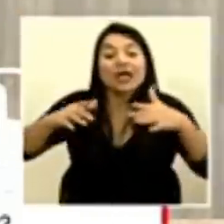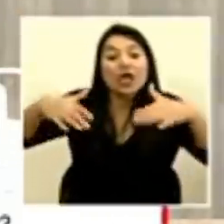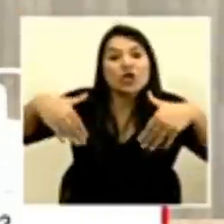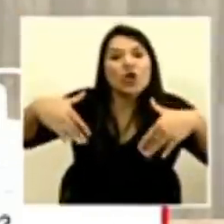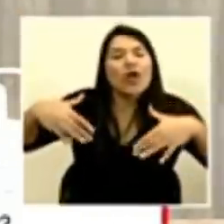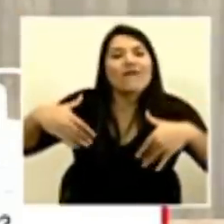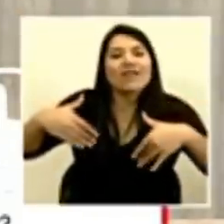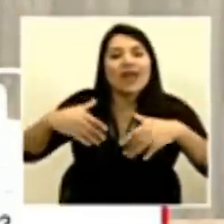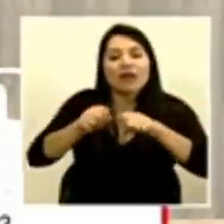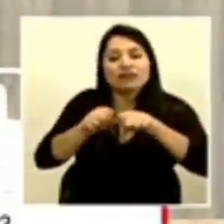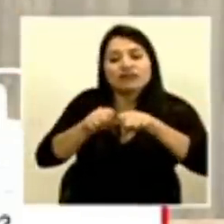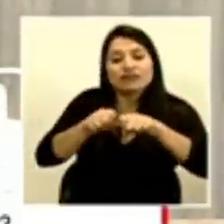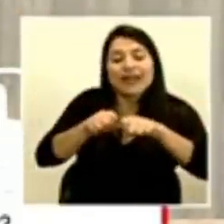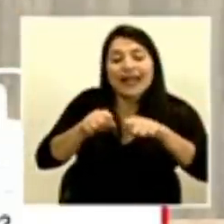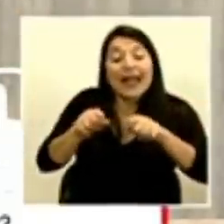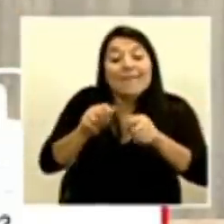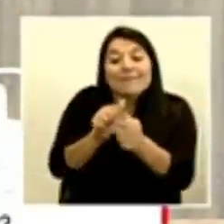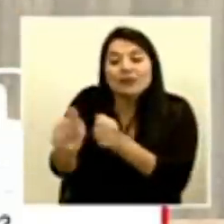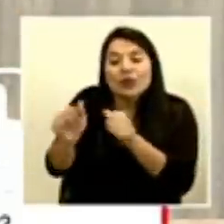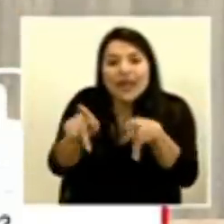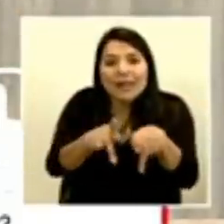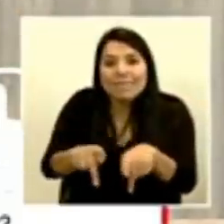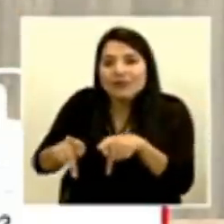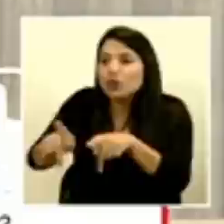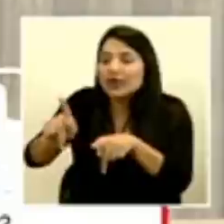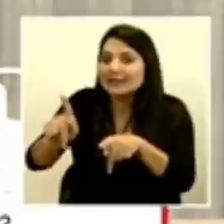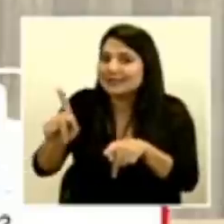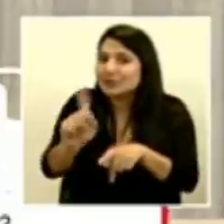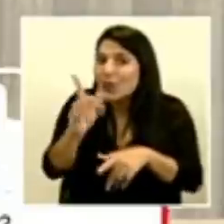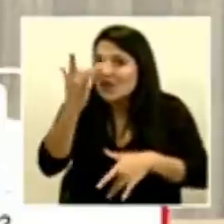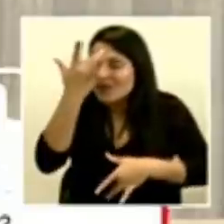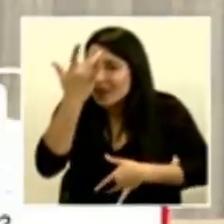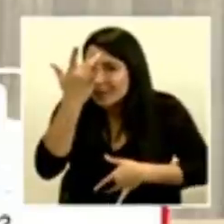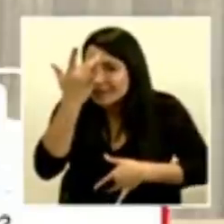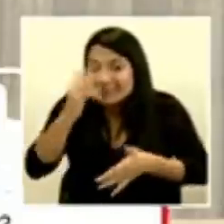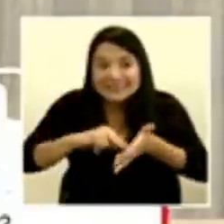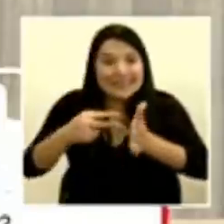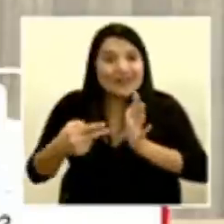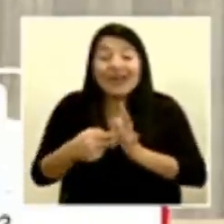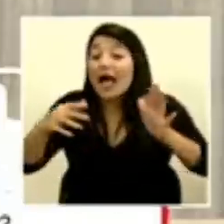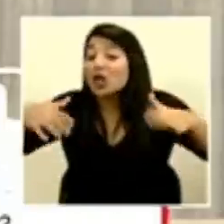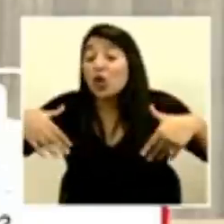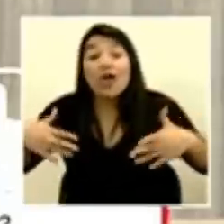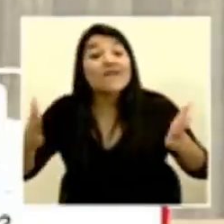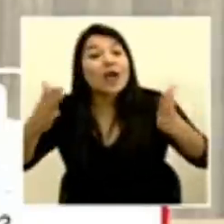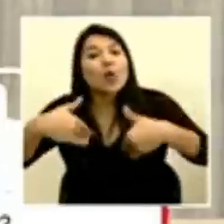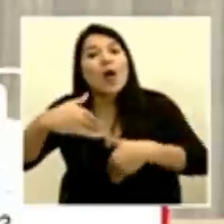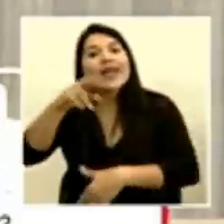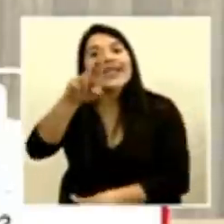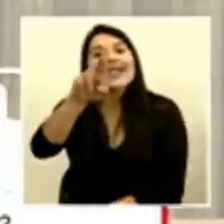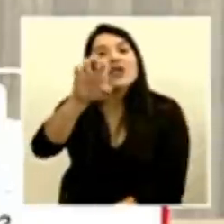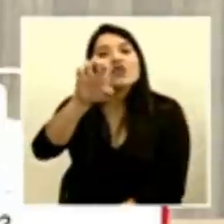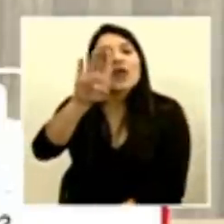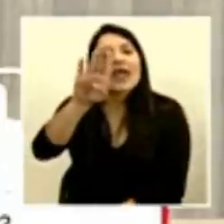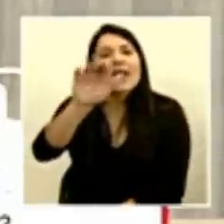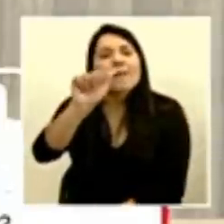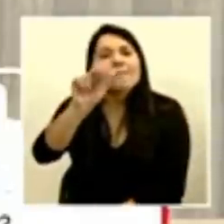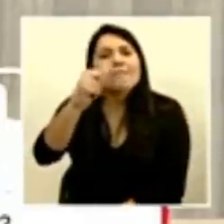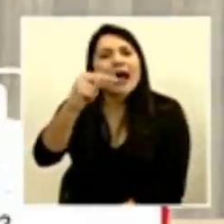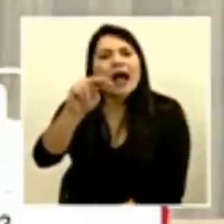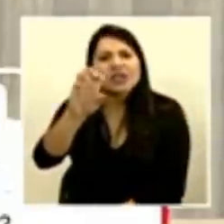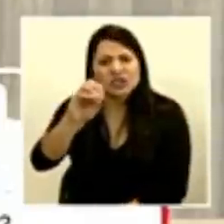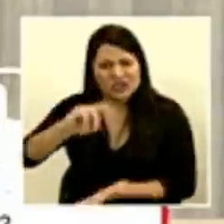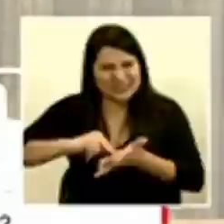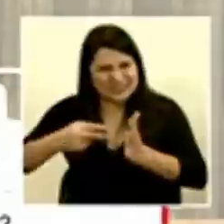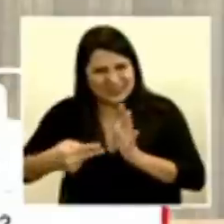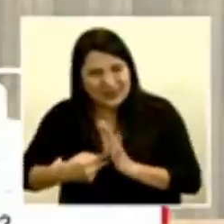mayoría de población no ha estado expuesta al virus podemos enfermarnos en cualquier momento y recordemos que si esas enfermedades esas infecciones se dan de